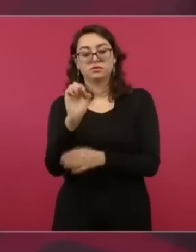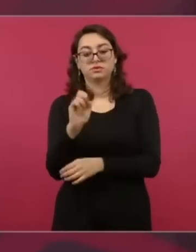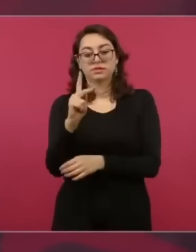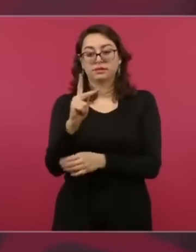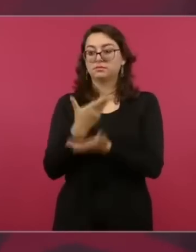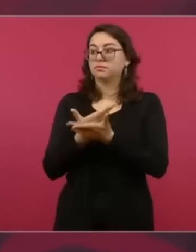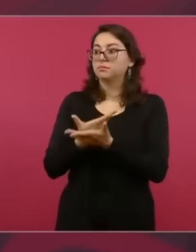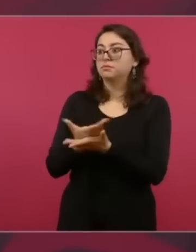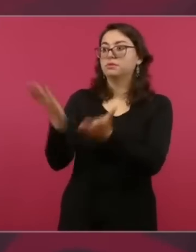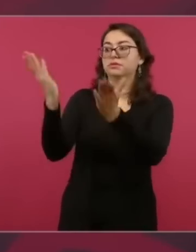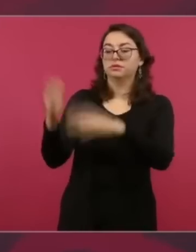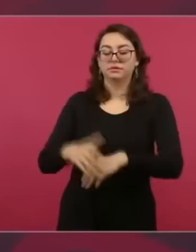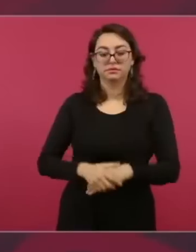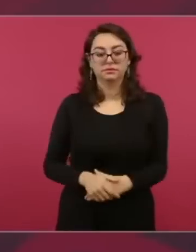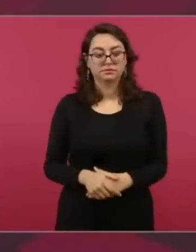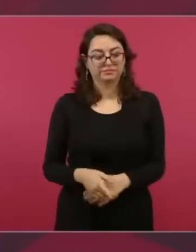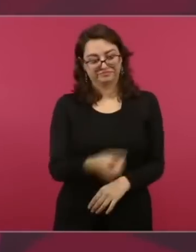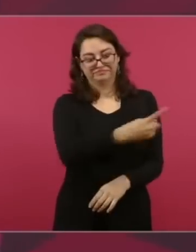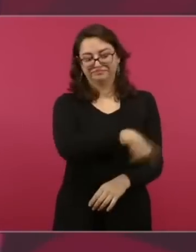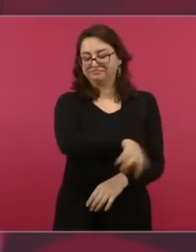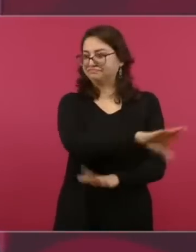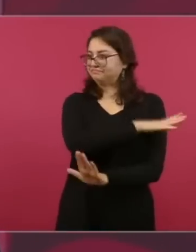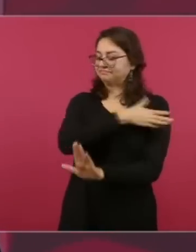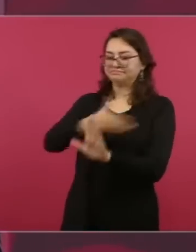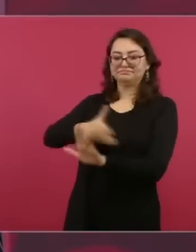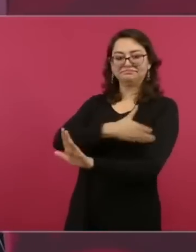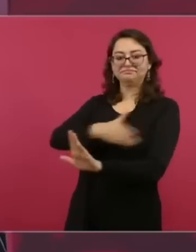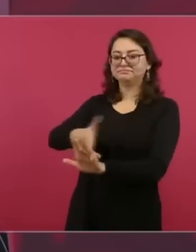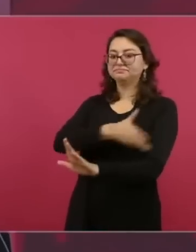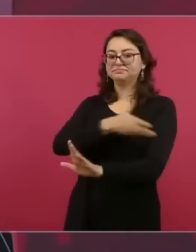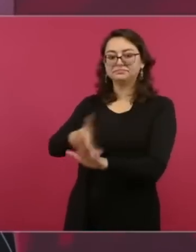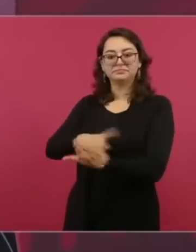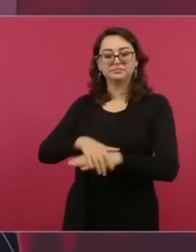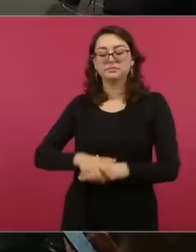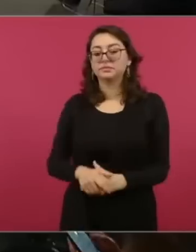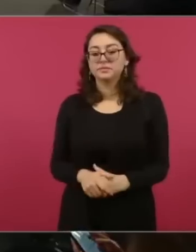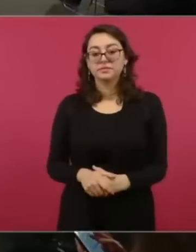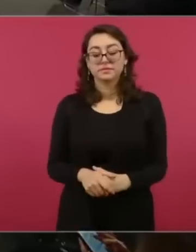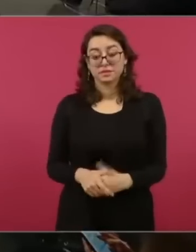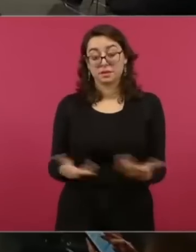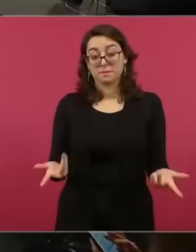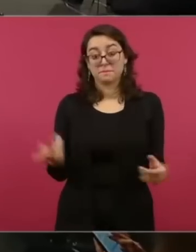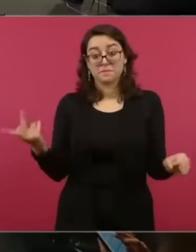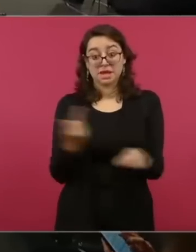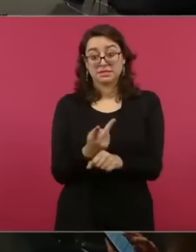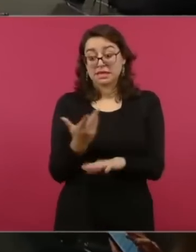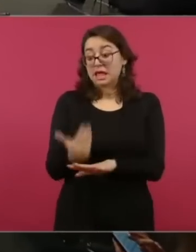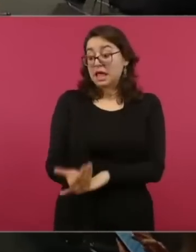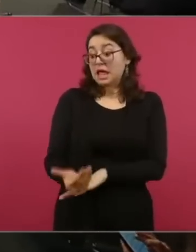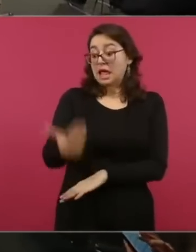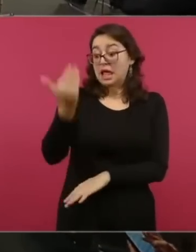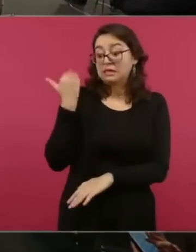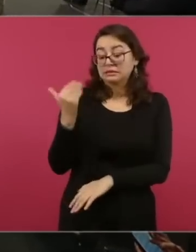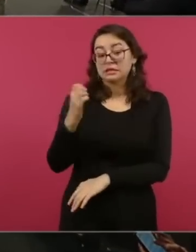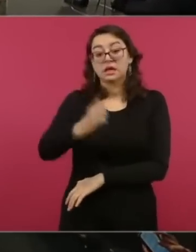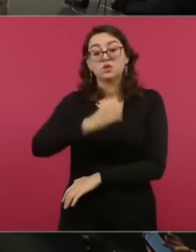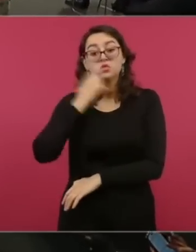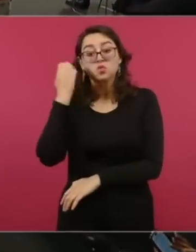tenían que comprar los libros y eran libros